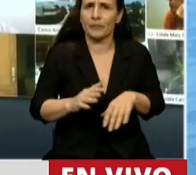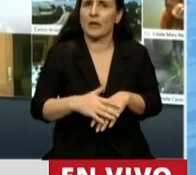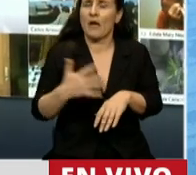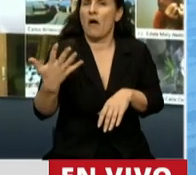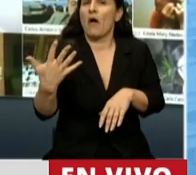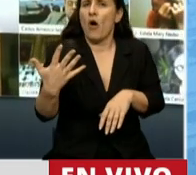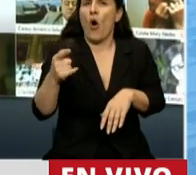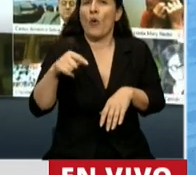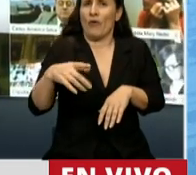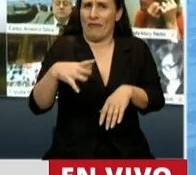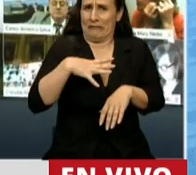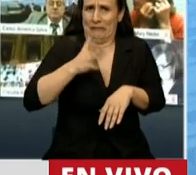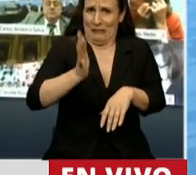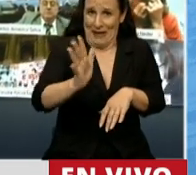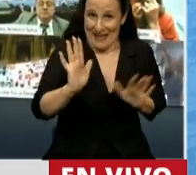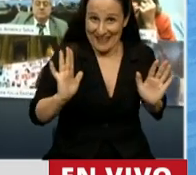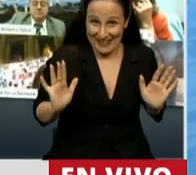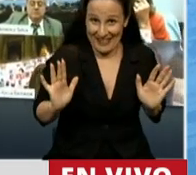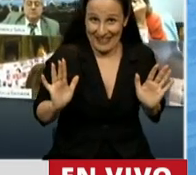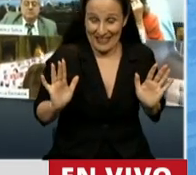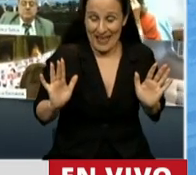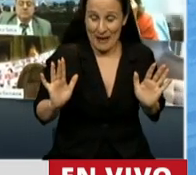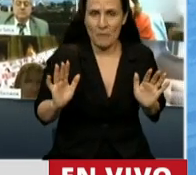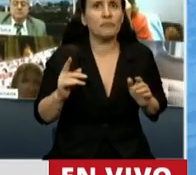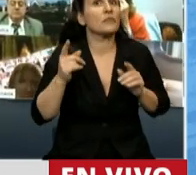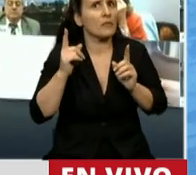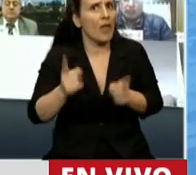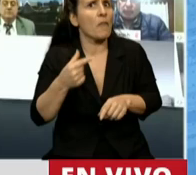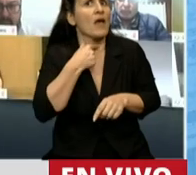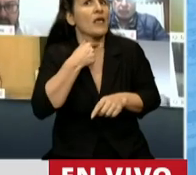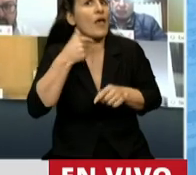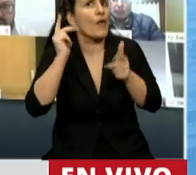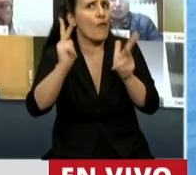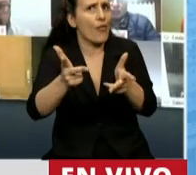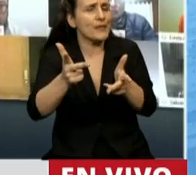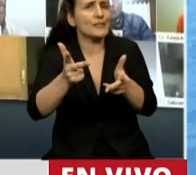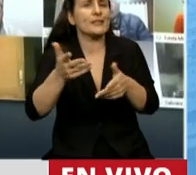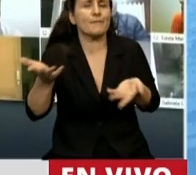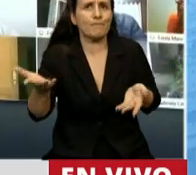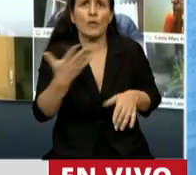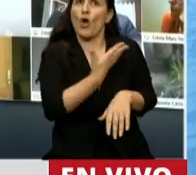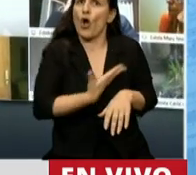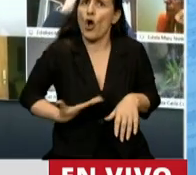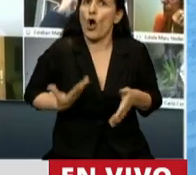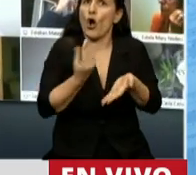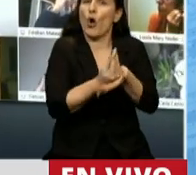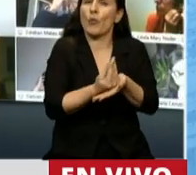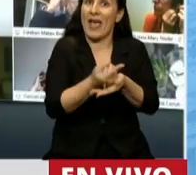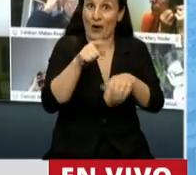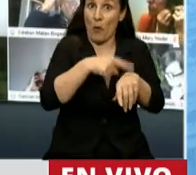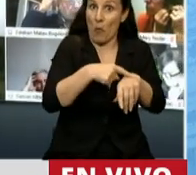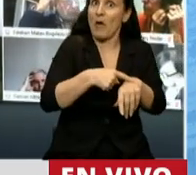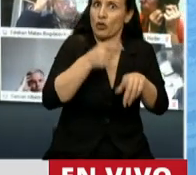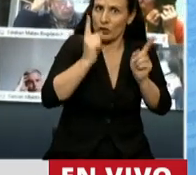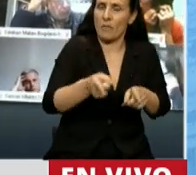todavía tenemos un camino a recorrer. Quiero también decir que en simultaneidad el gobierno hizo un anuncio que también